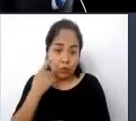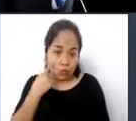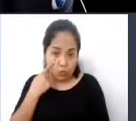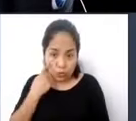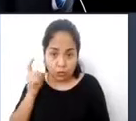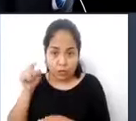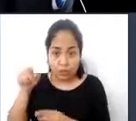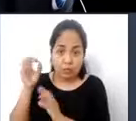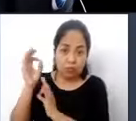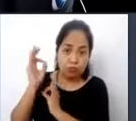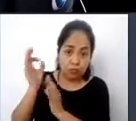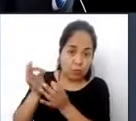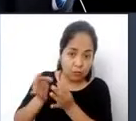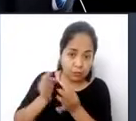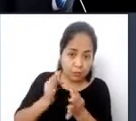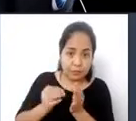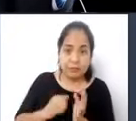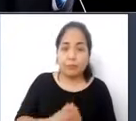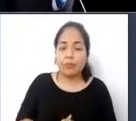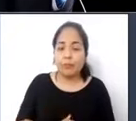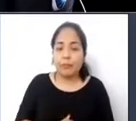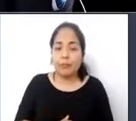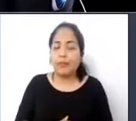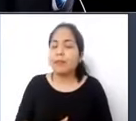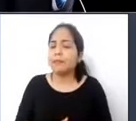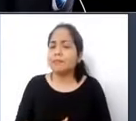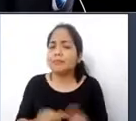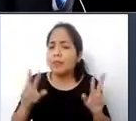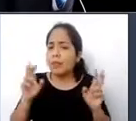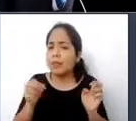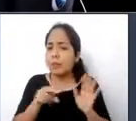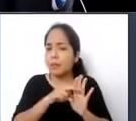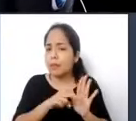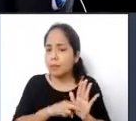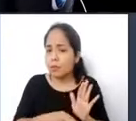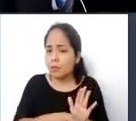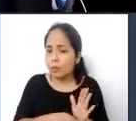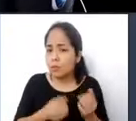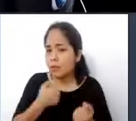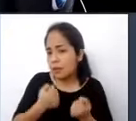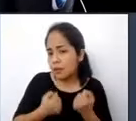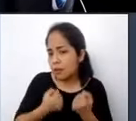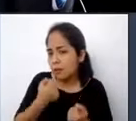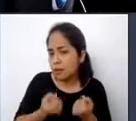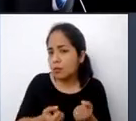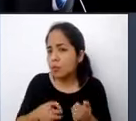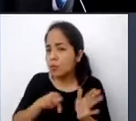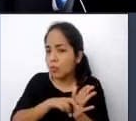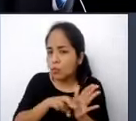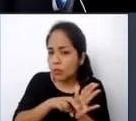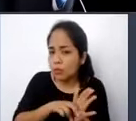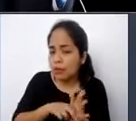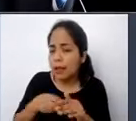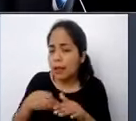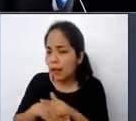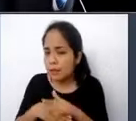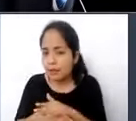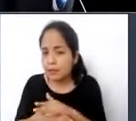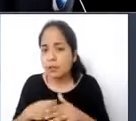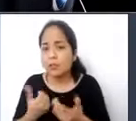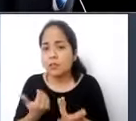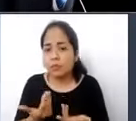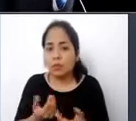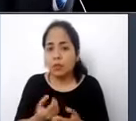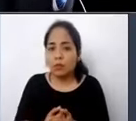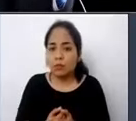Con relación al marco normativo del transporte en relación a la accesibilidad y al transporte existe una gran